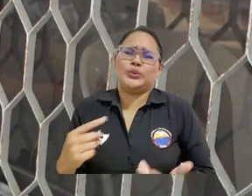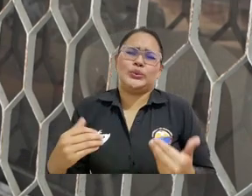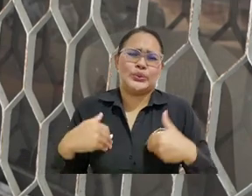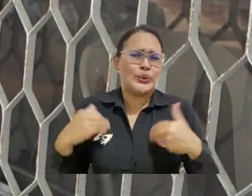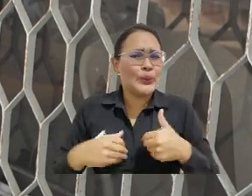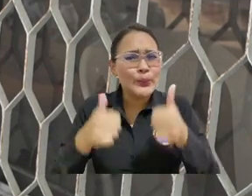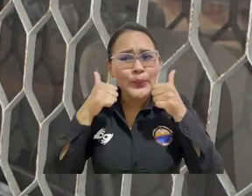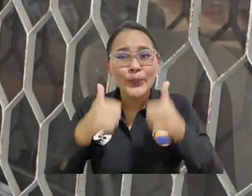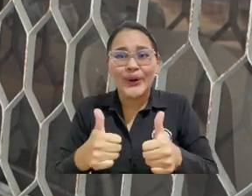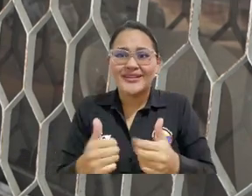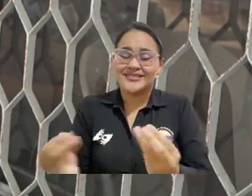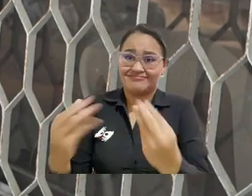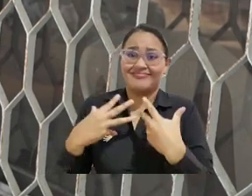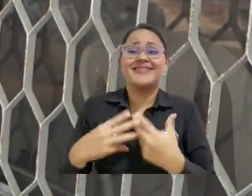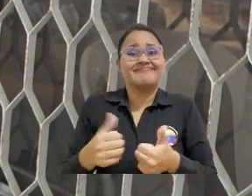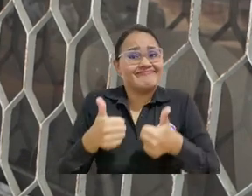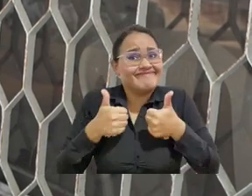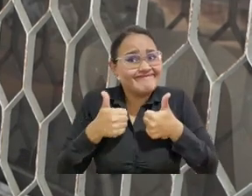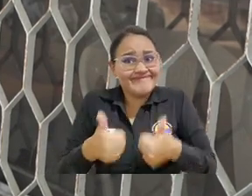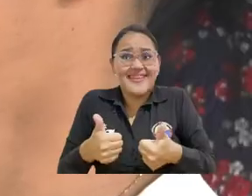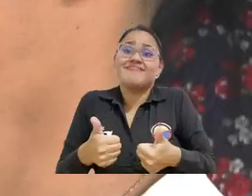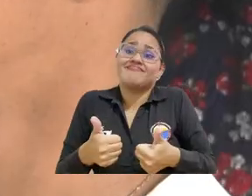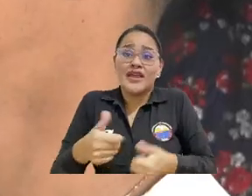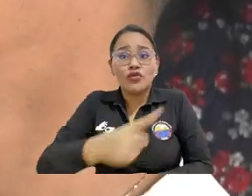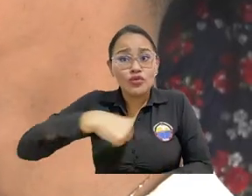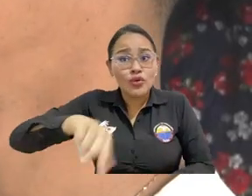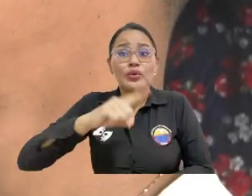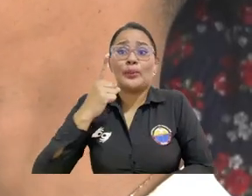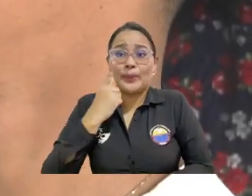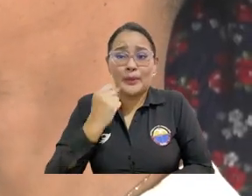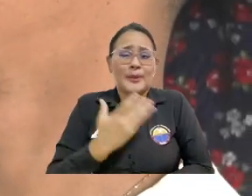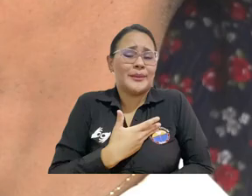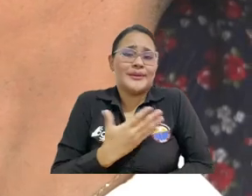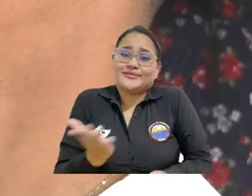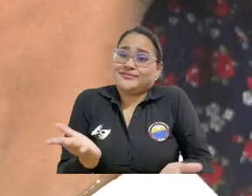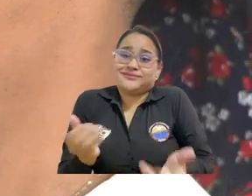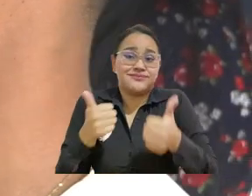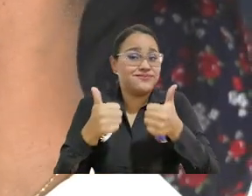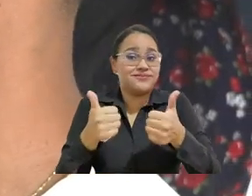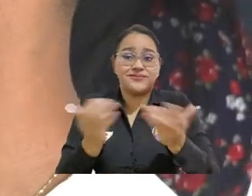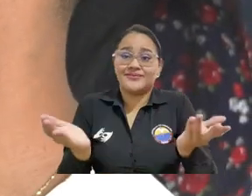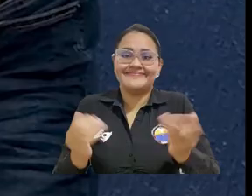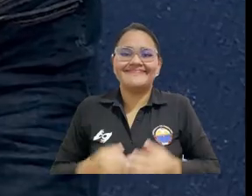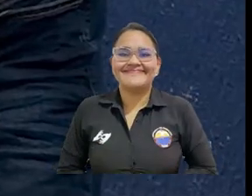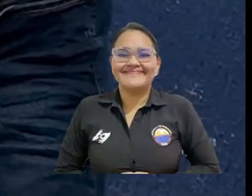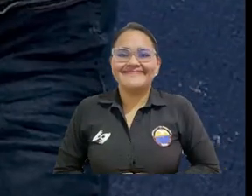sido un beneficio muy bueno para nosotros como padres de familia.